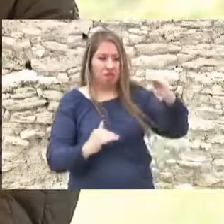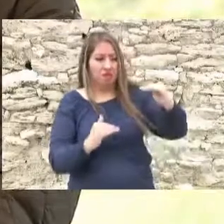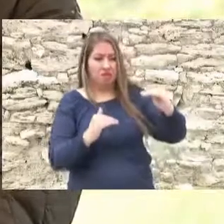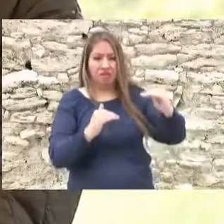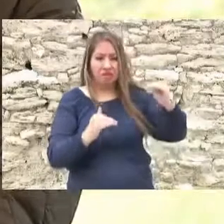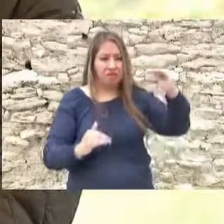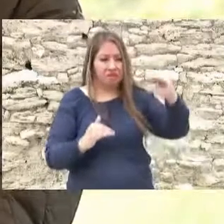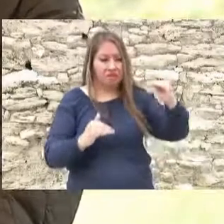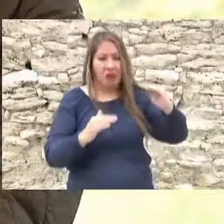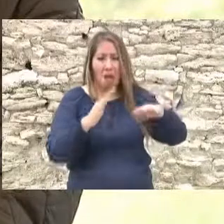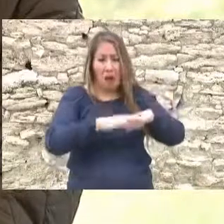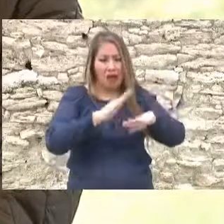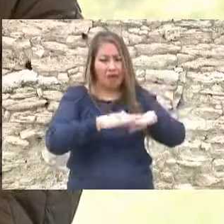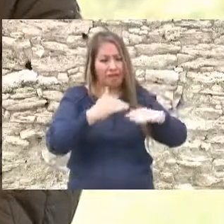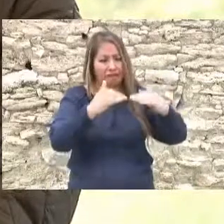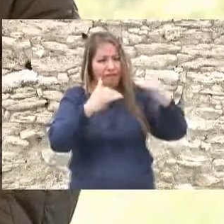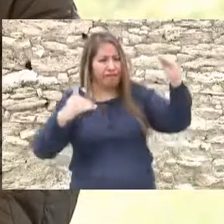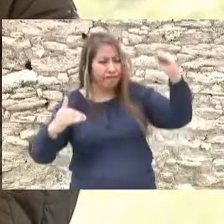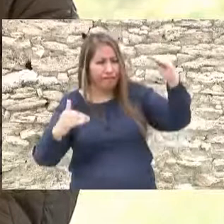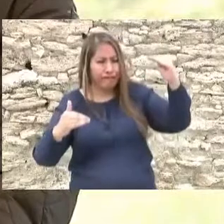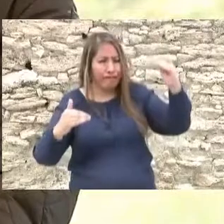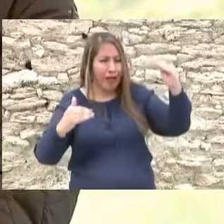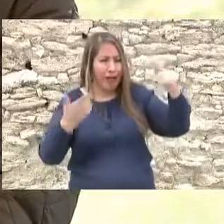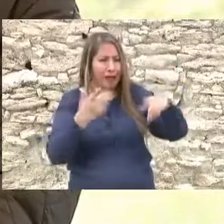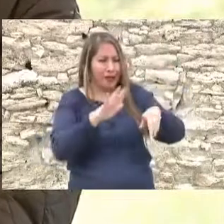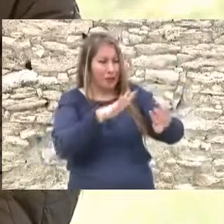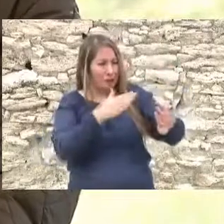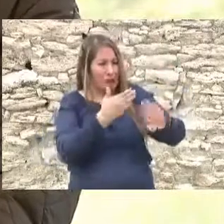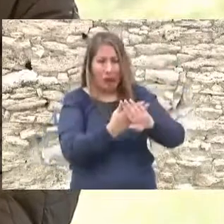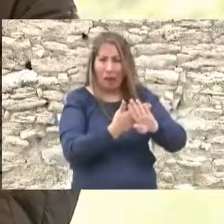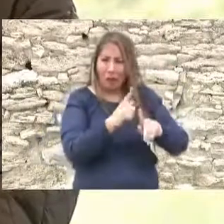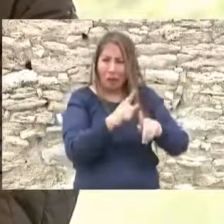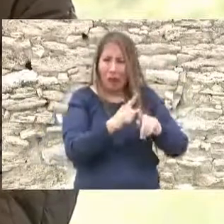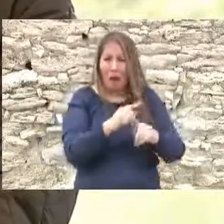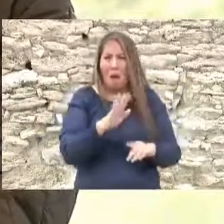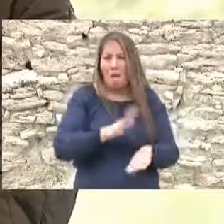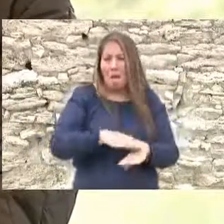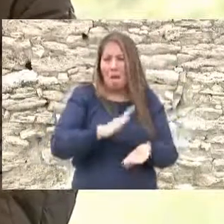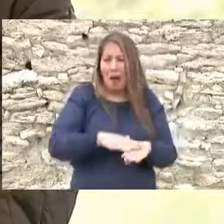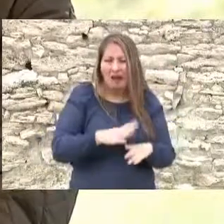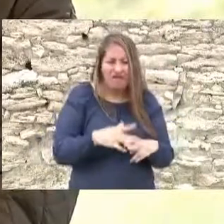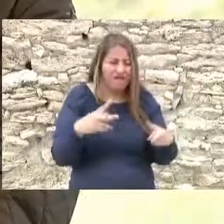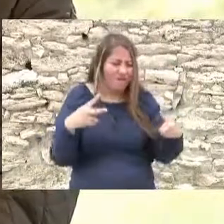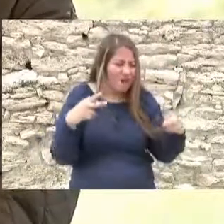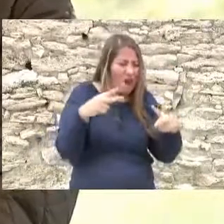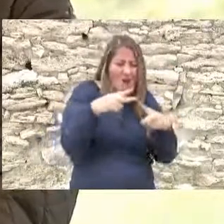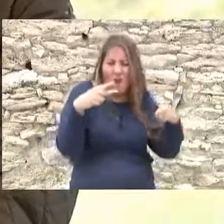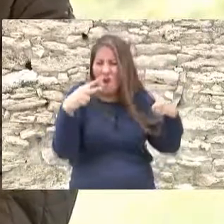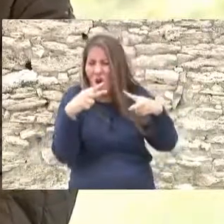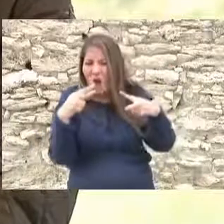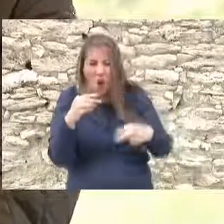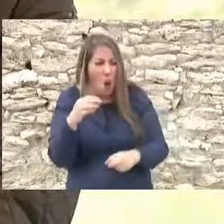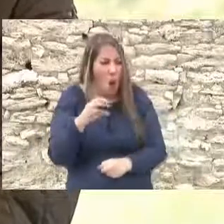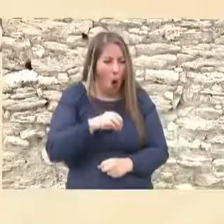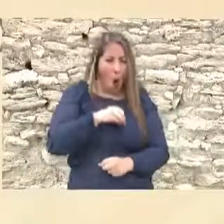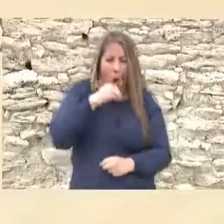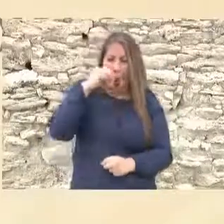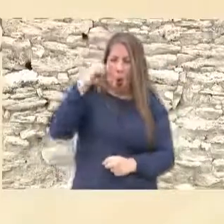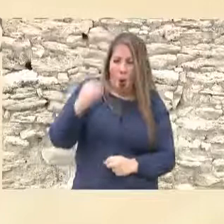más confrontación más resentimientos más odios